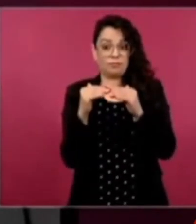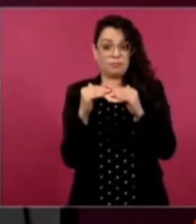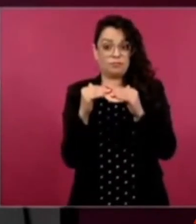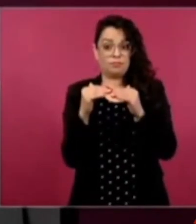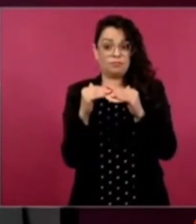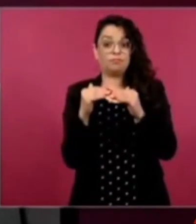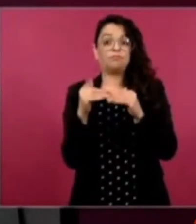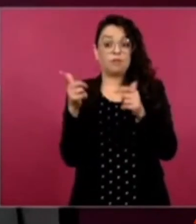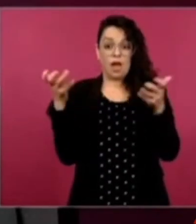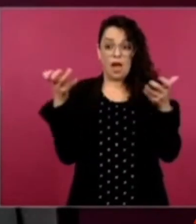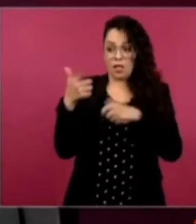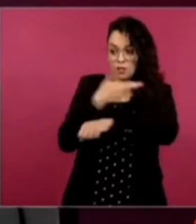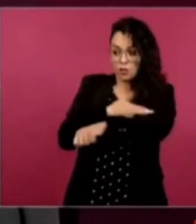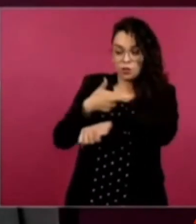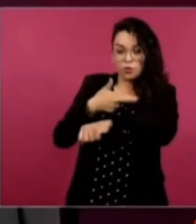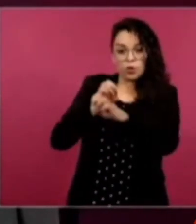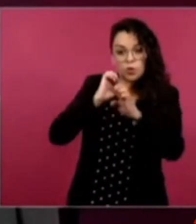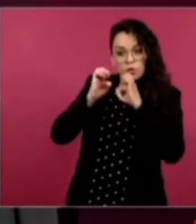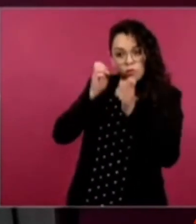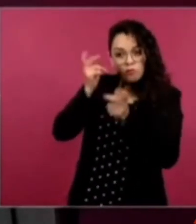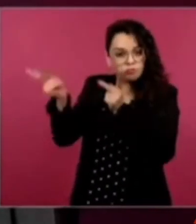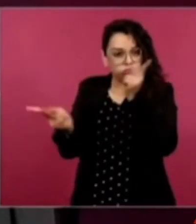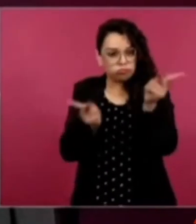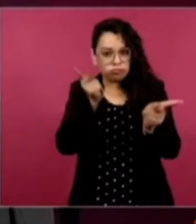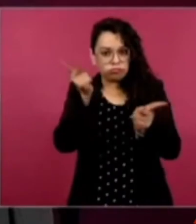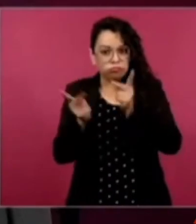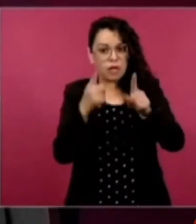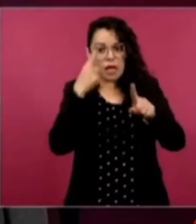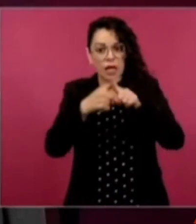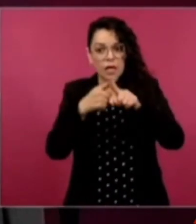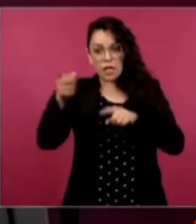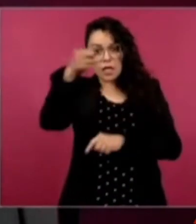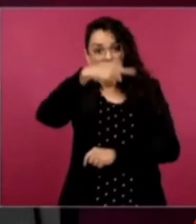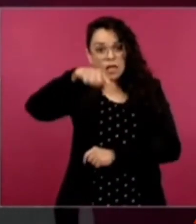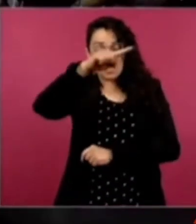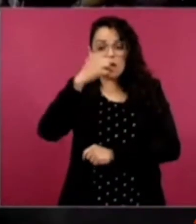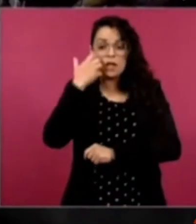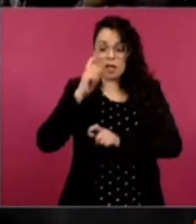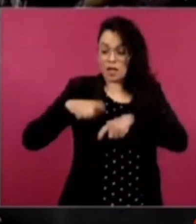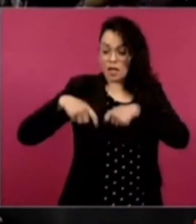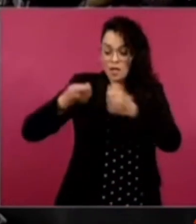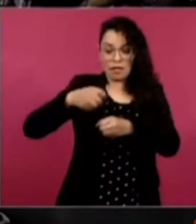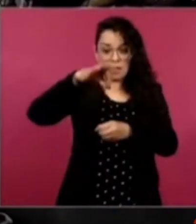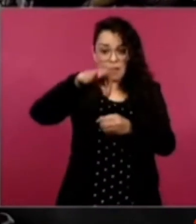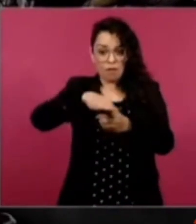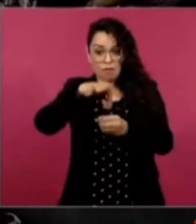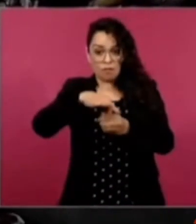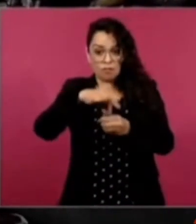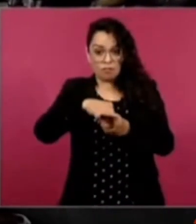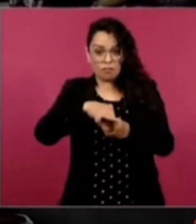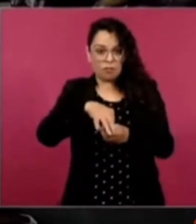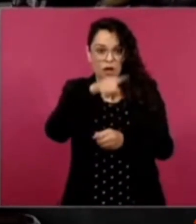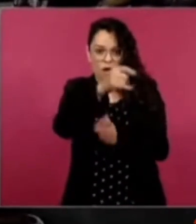se demuestra. Porque si una encuesta,